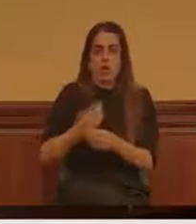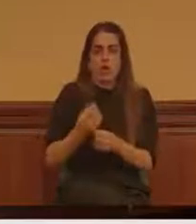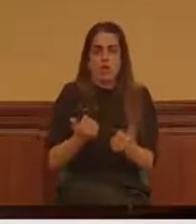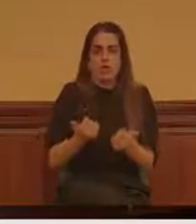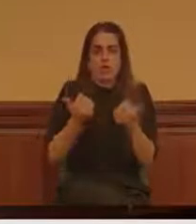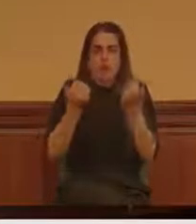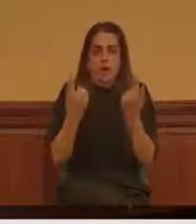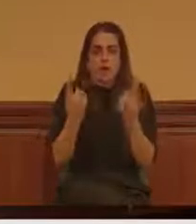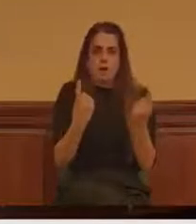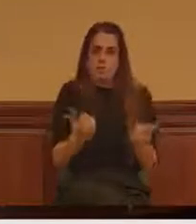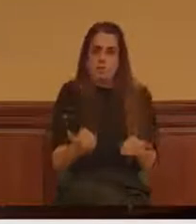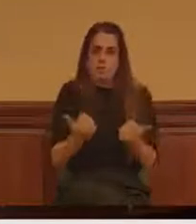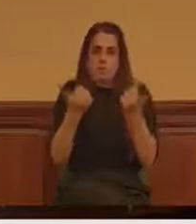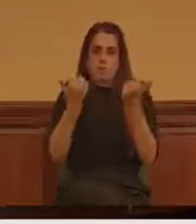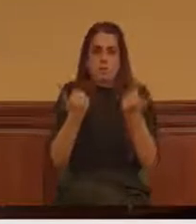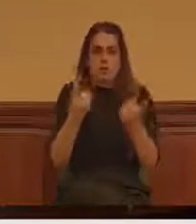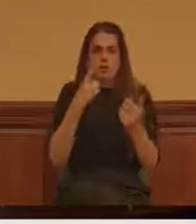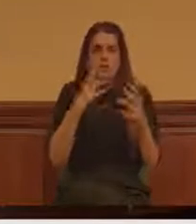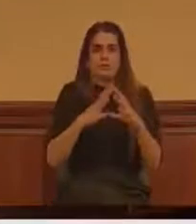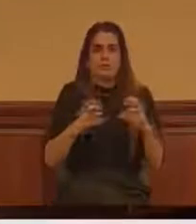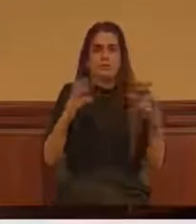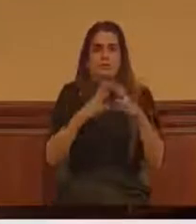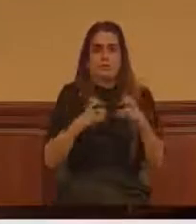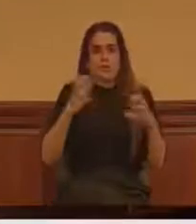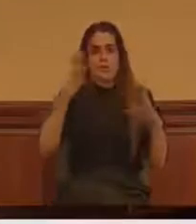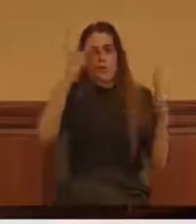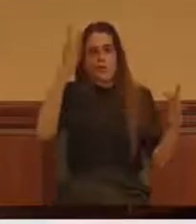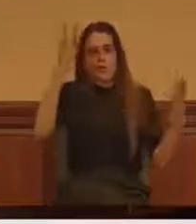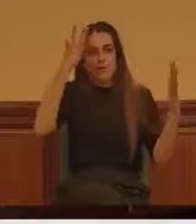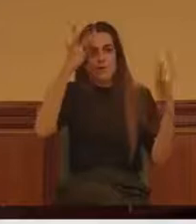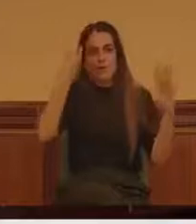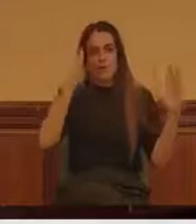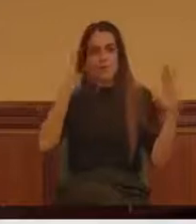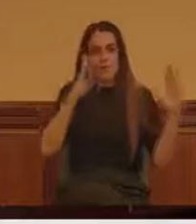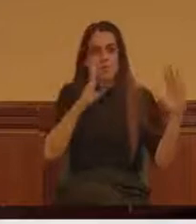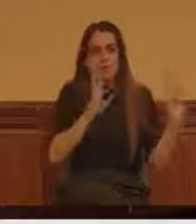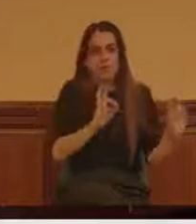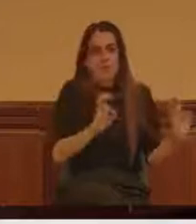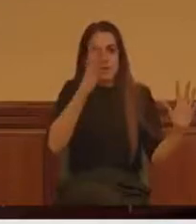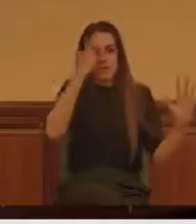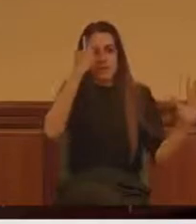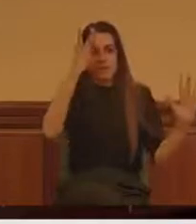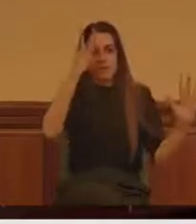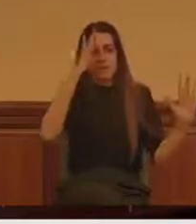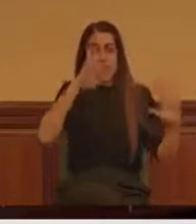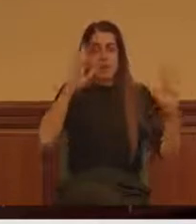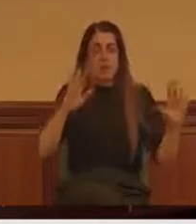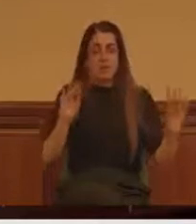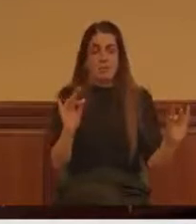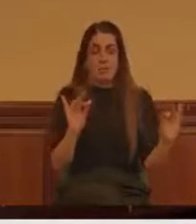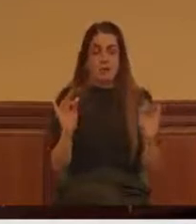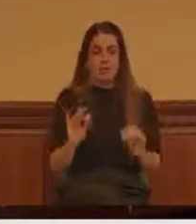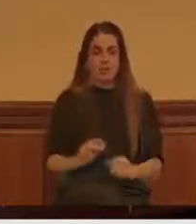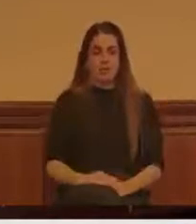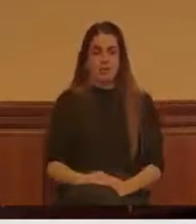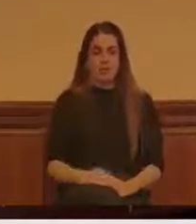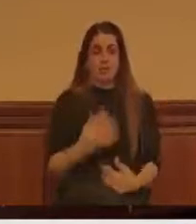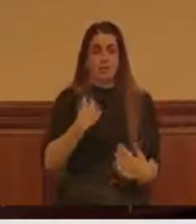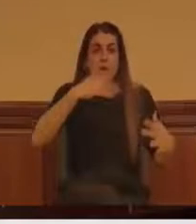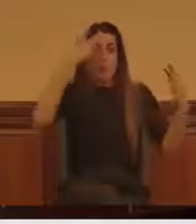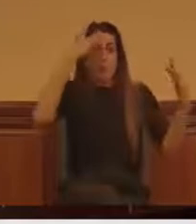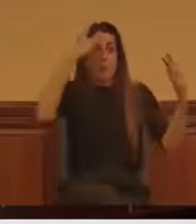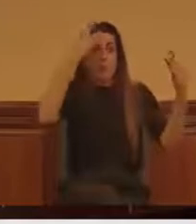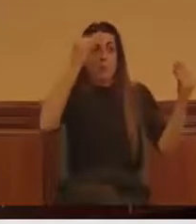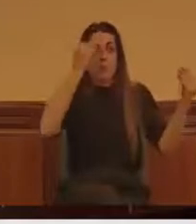y mucha ilusión en esos primeros momentos que se quedó ahí. Se quedó en la ilusión de los